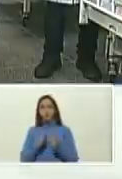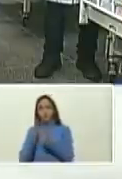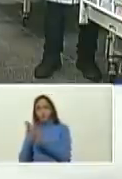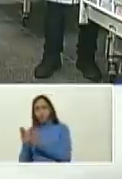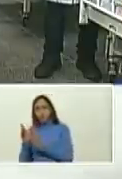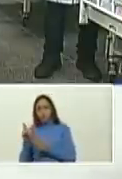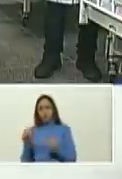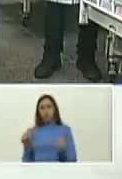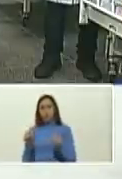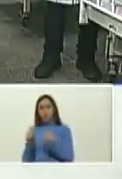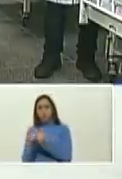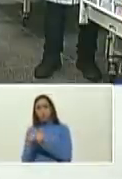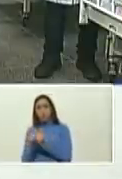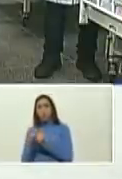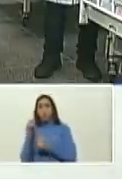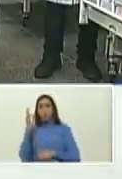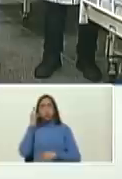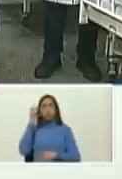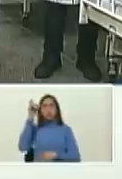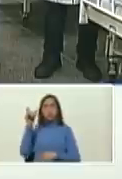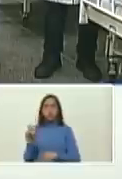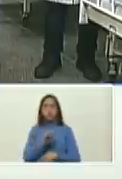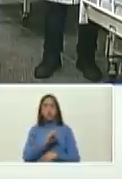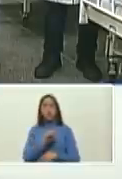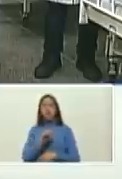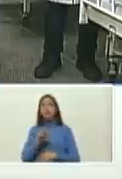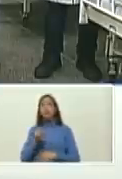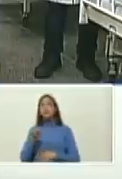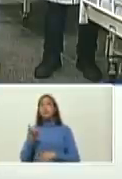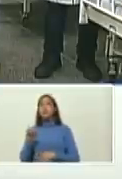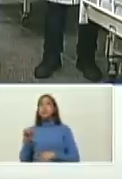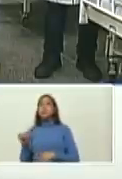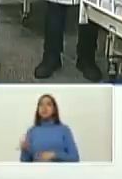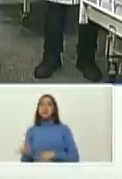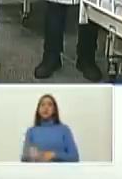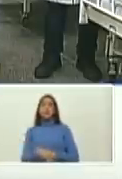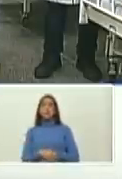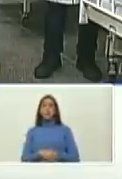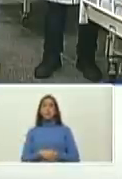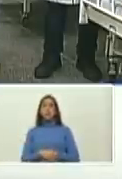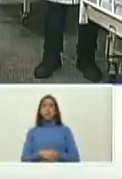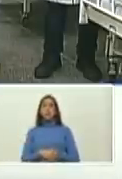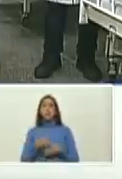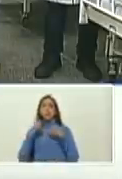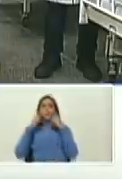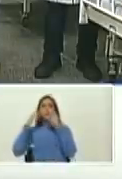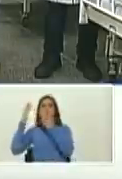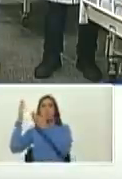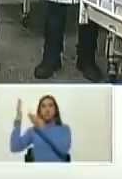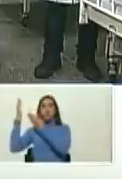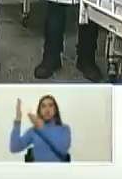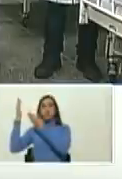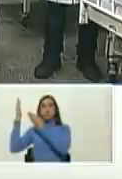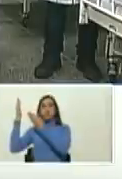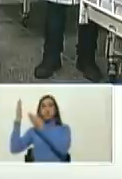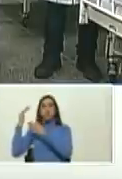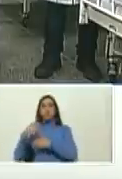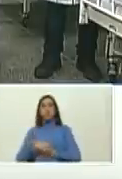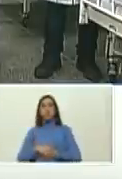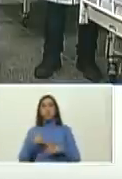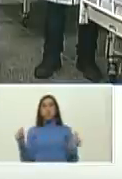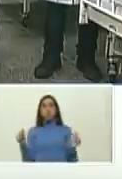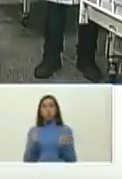la compañera beatriz beatrice ahí está beatrice con naum